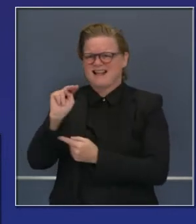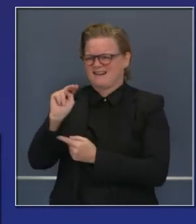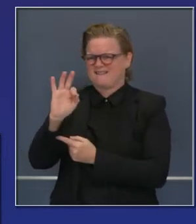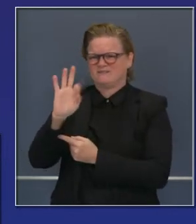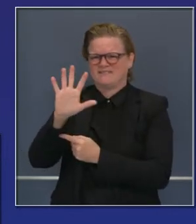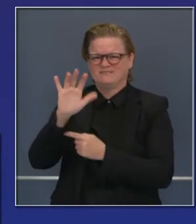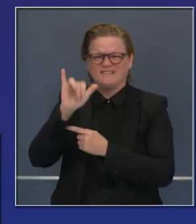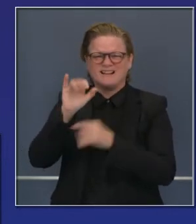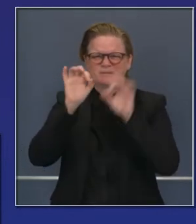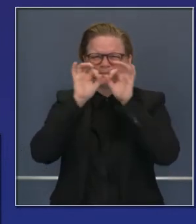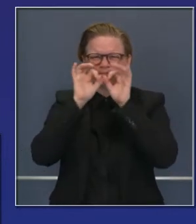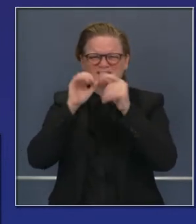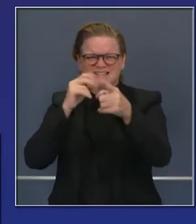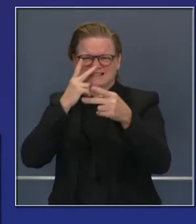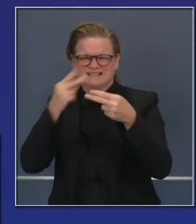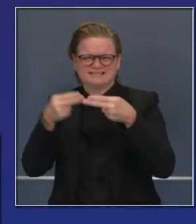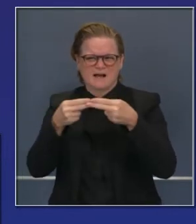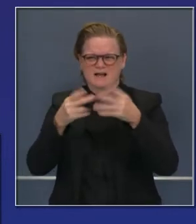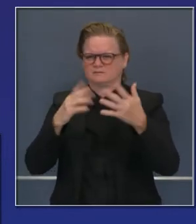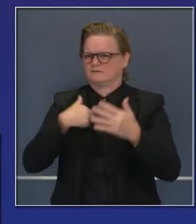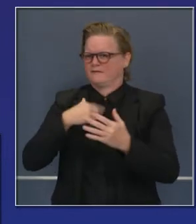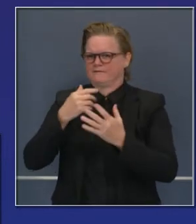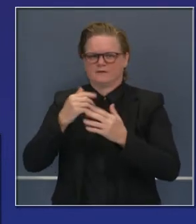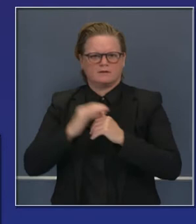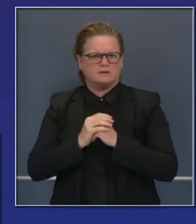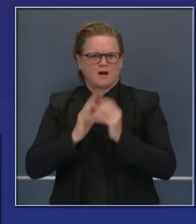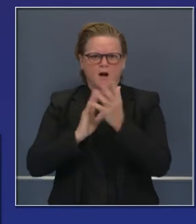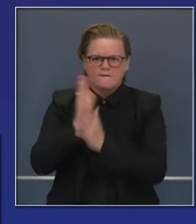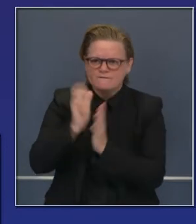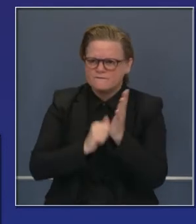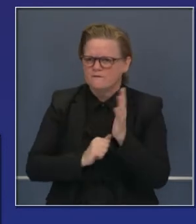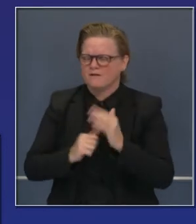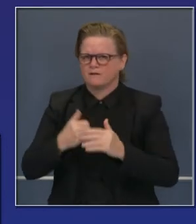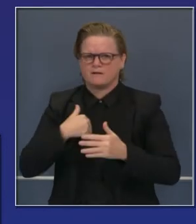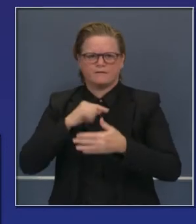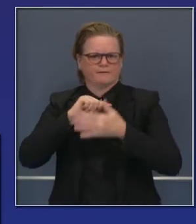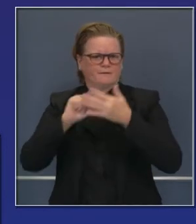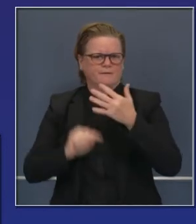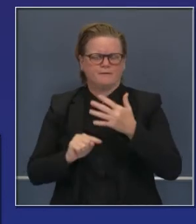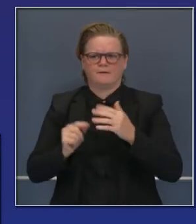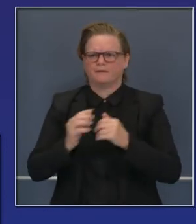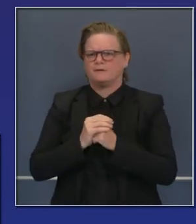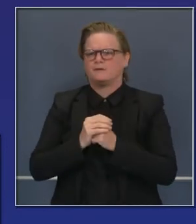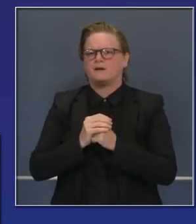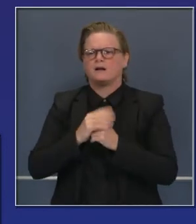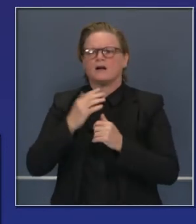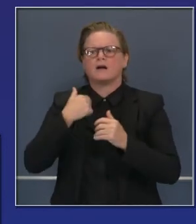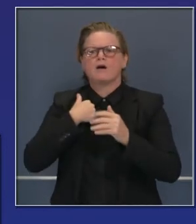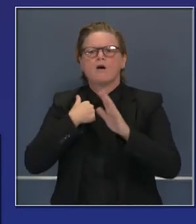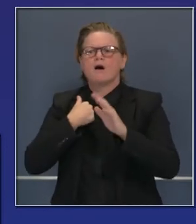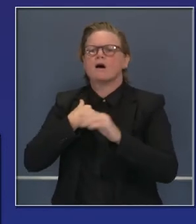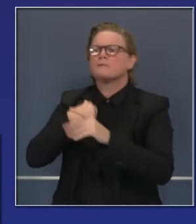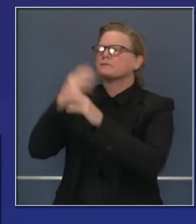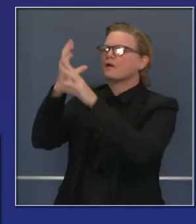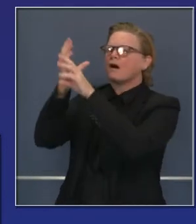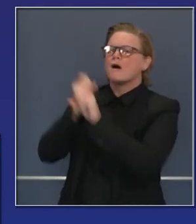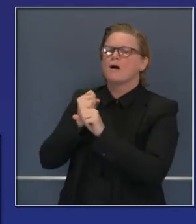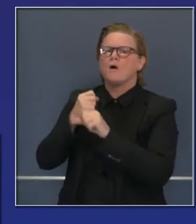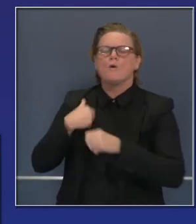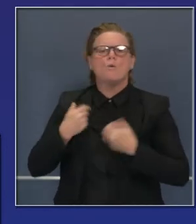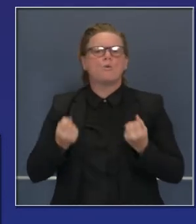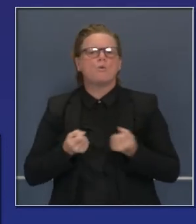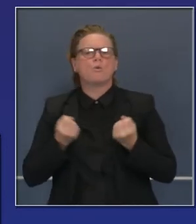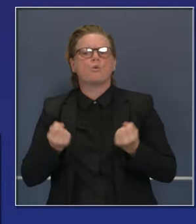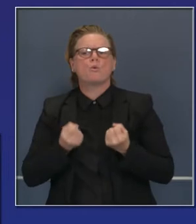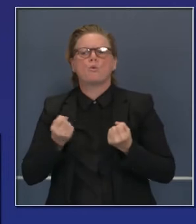inventario, batas, guantes, equipos de recolección para pruebas que seguimos obteniendo. Estas cifras